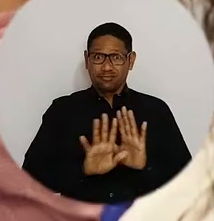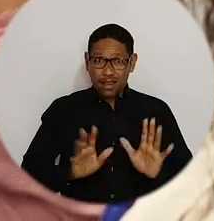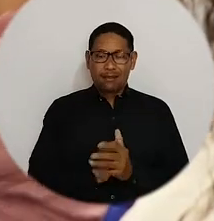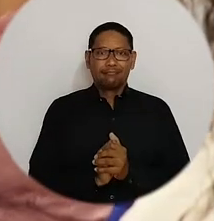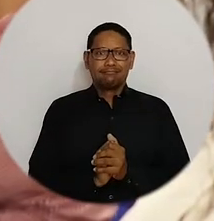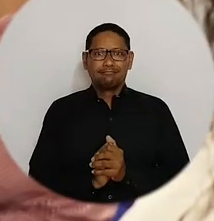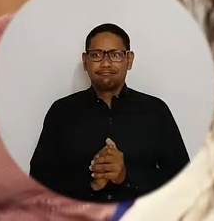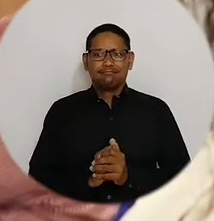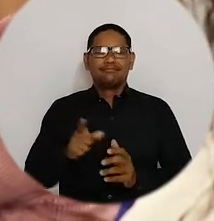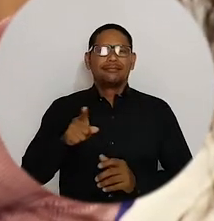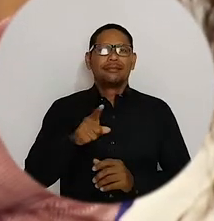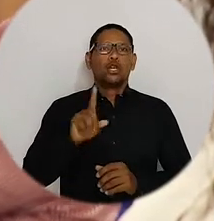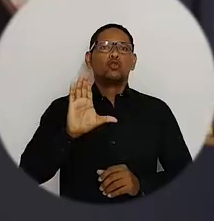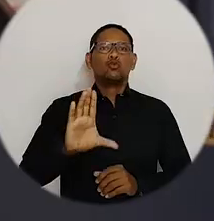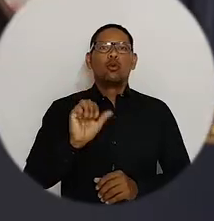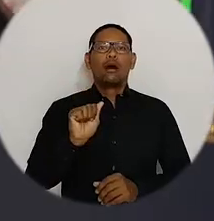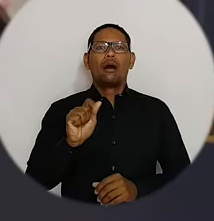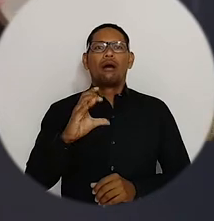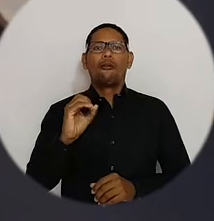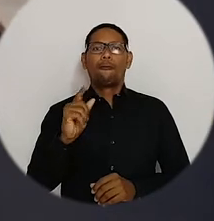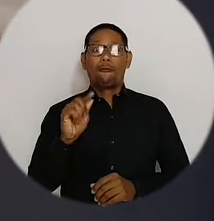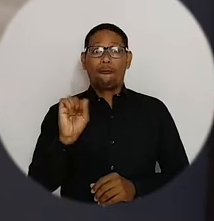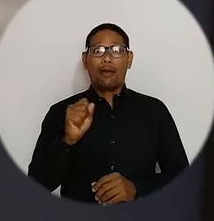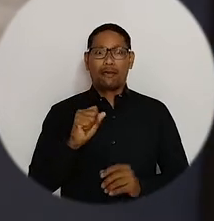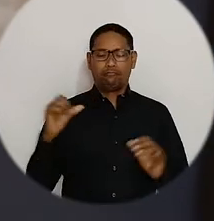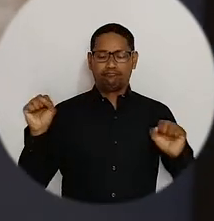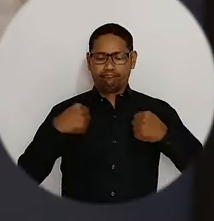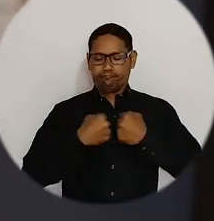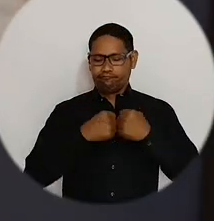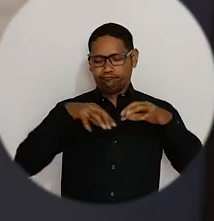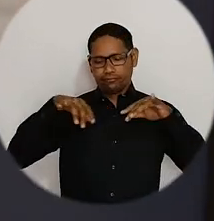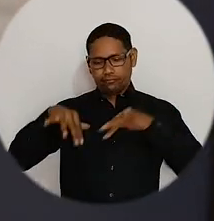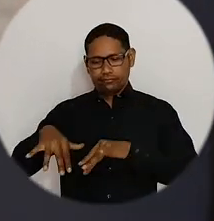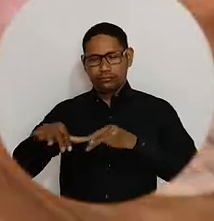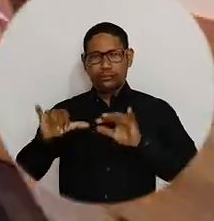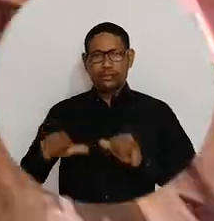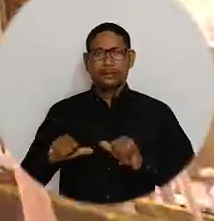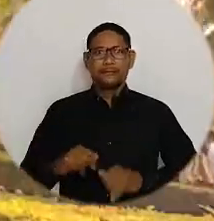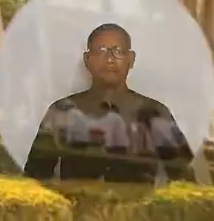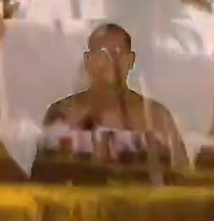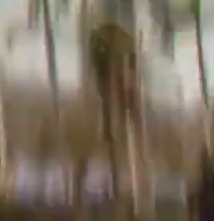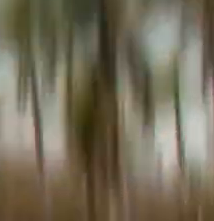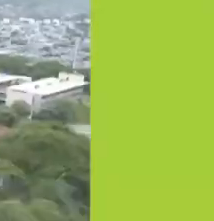un evento organizado de la mano de la Asociación Colombiana de Facultades de Derecho ACOFADE.